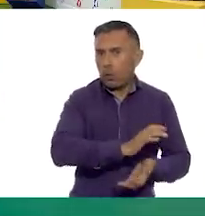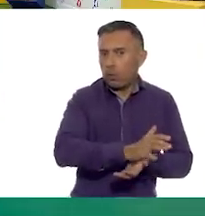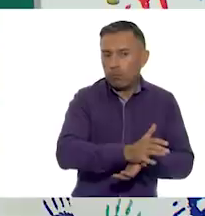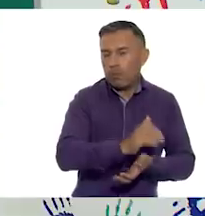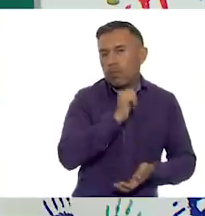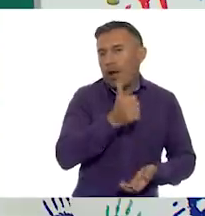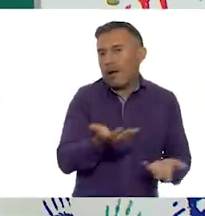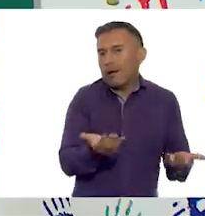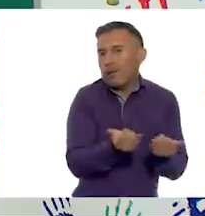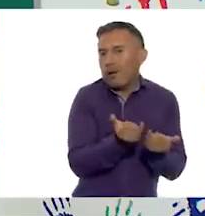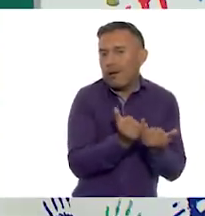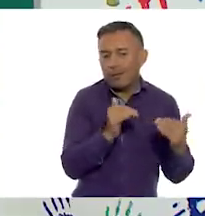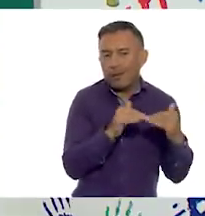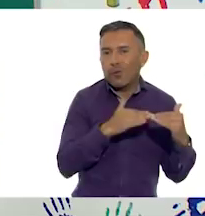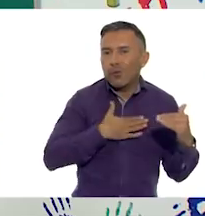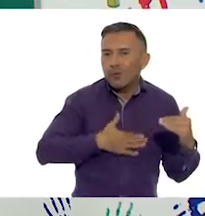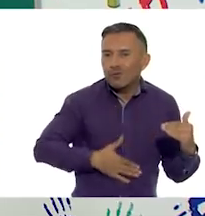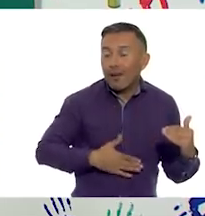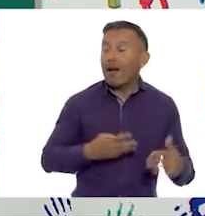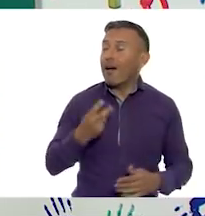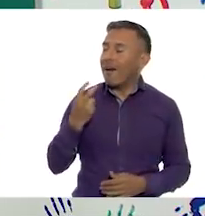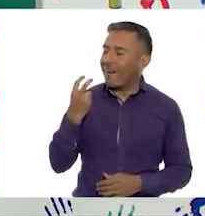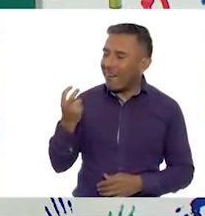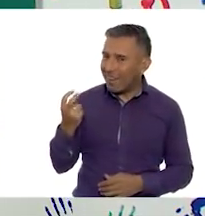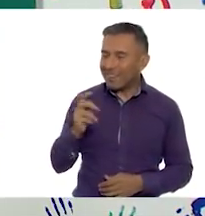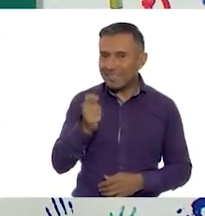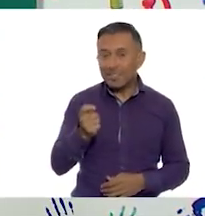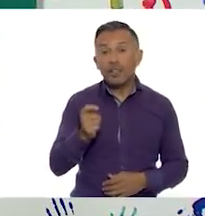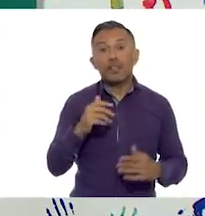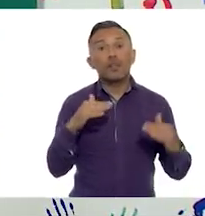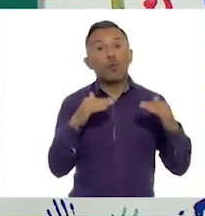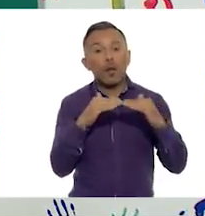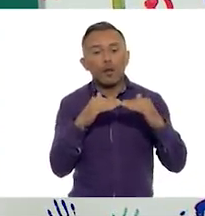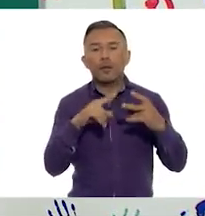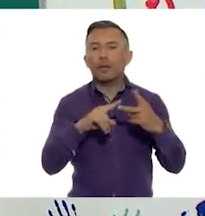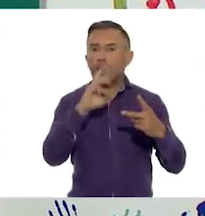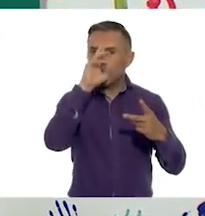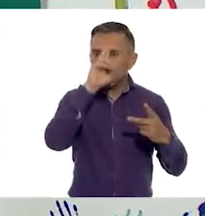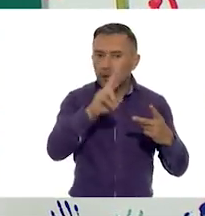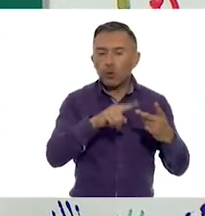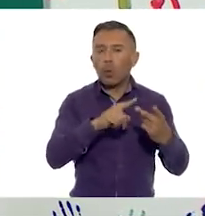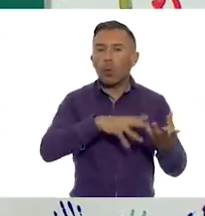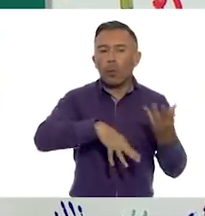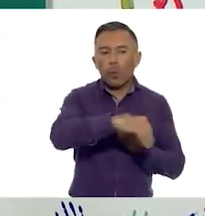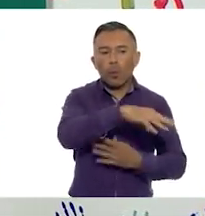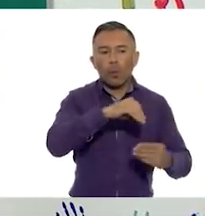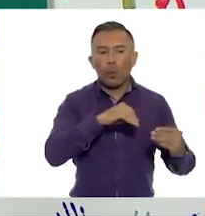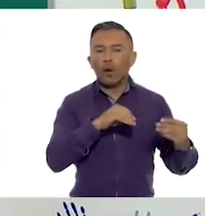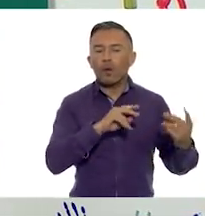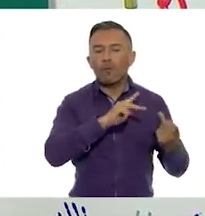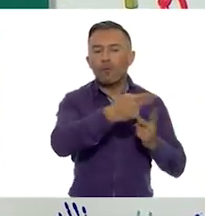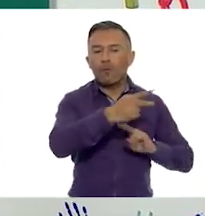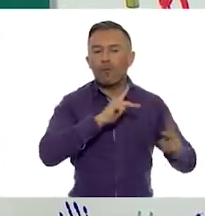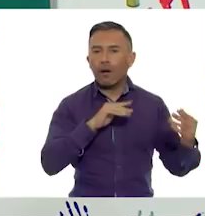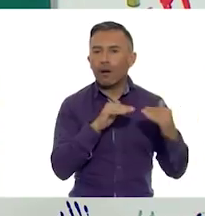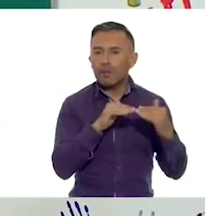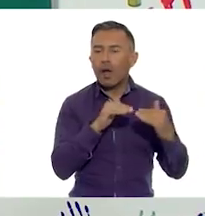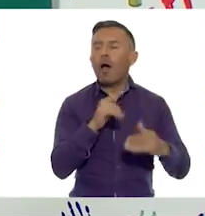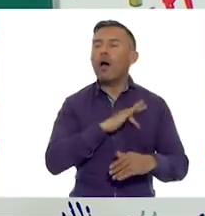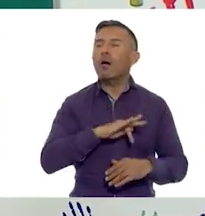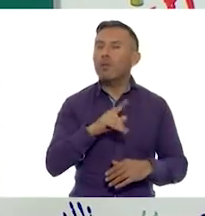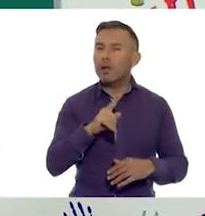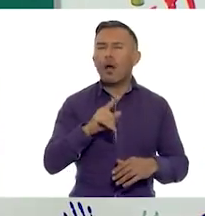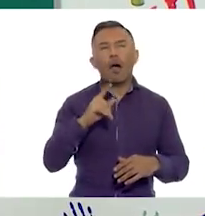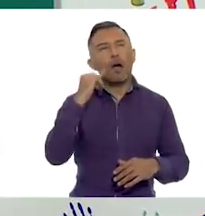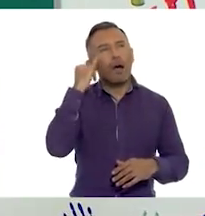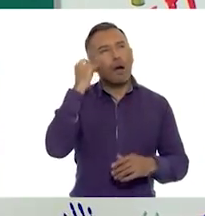podemos decir que la igualdad, el respeto y la reciprocidad nos ayudan cuando pensamos en acciones y propuestas a favor de